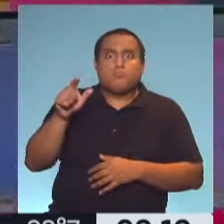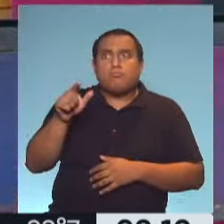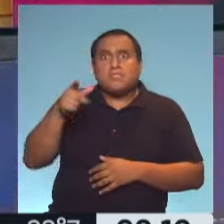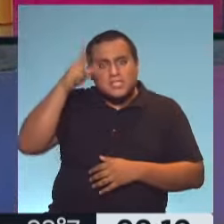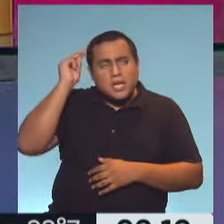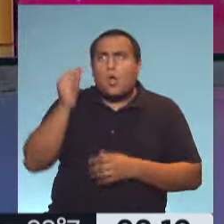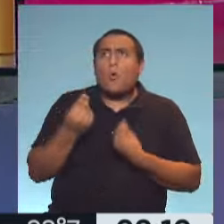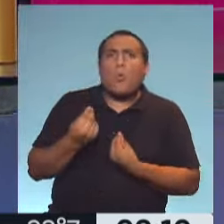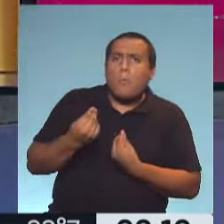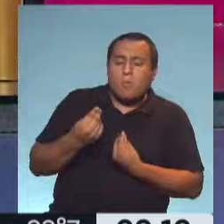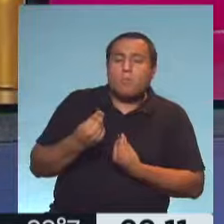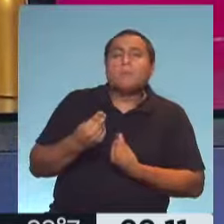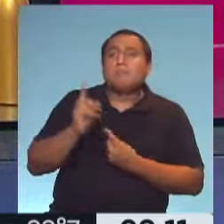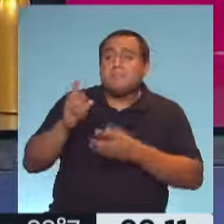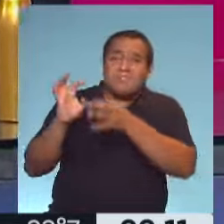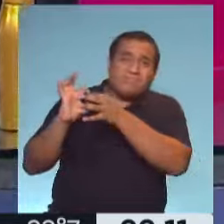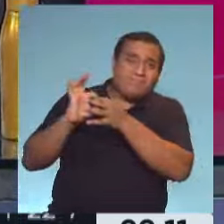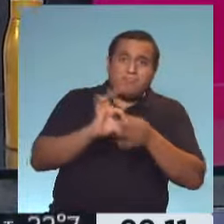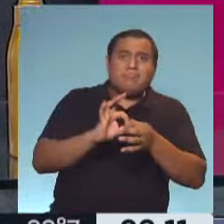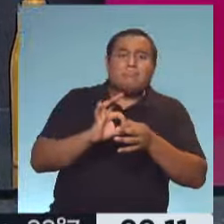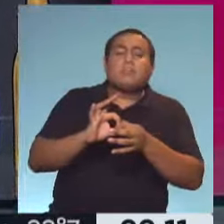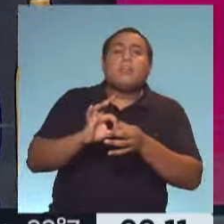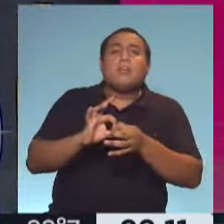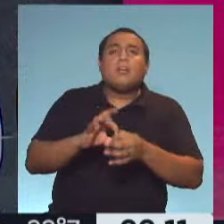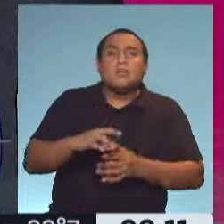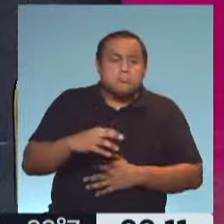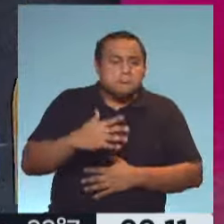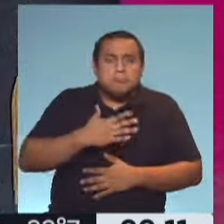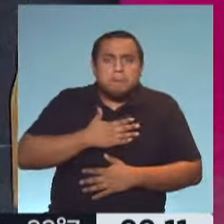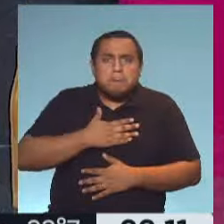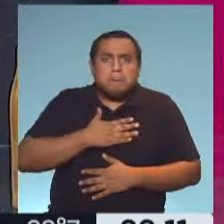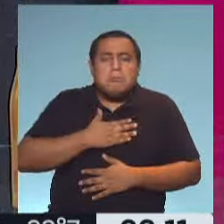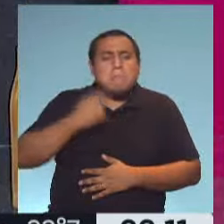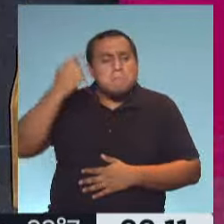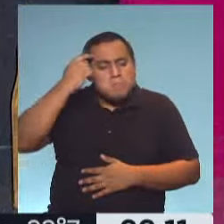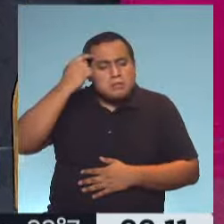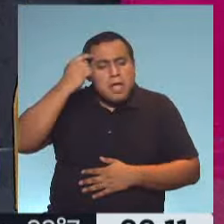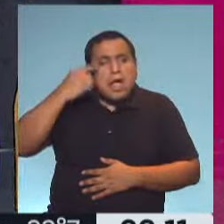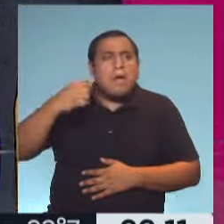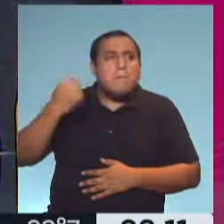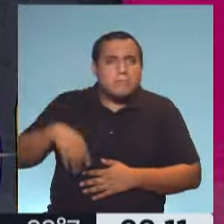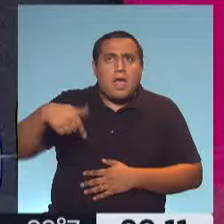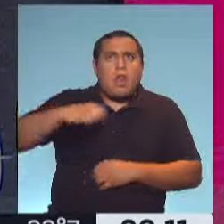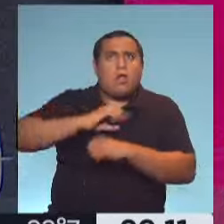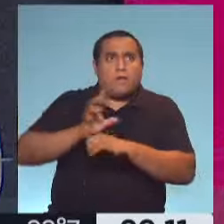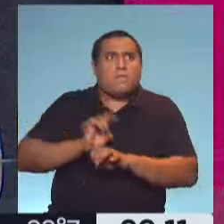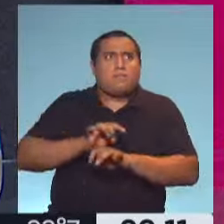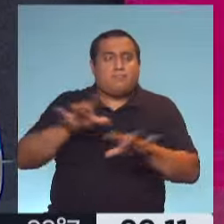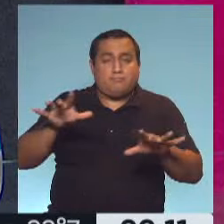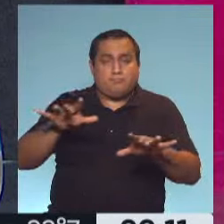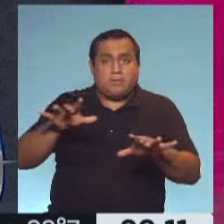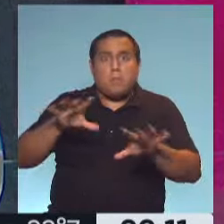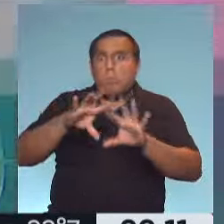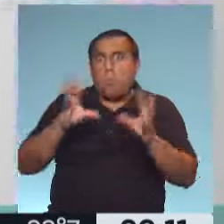que tiene que ver y mucho respecto a lo que uno tiene que tener en cuenta a la hora de comprender el contexto pandémico que vive el mundo.